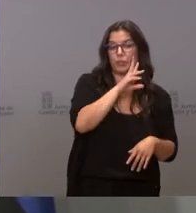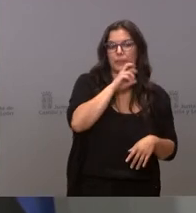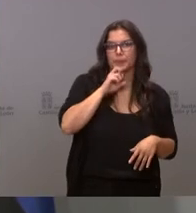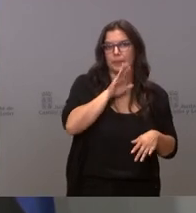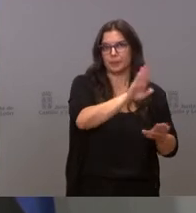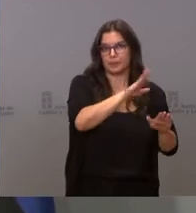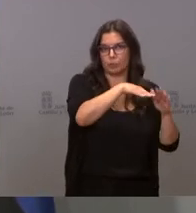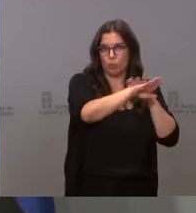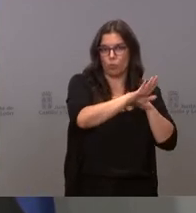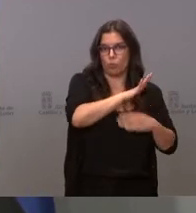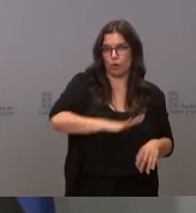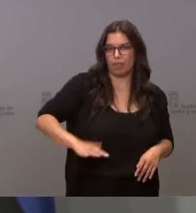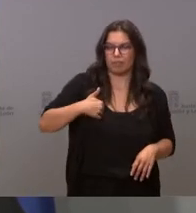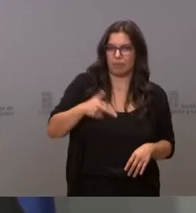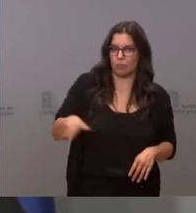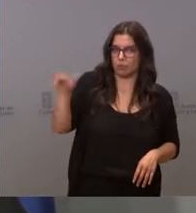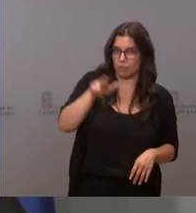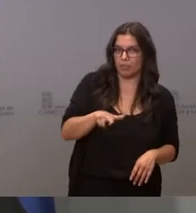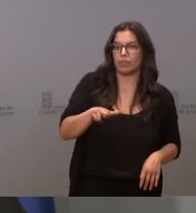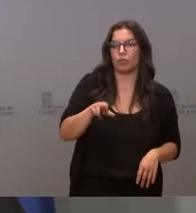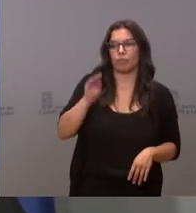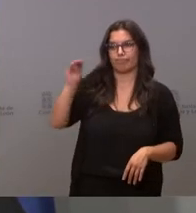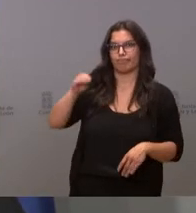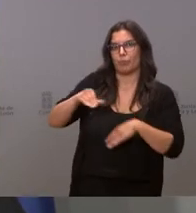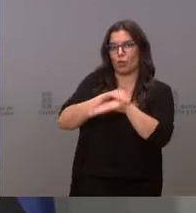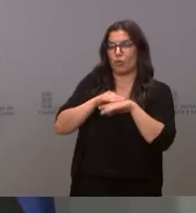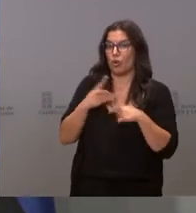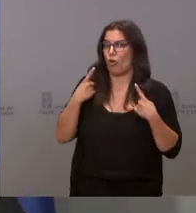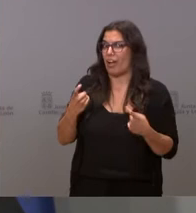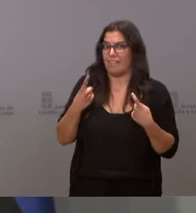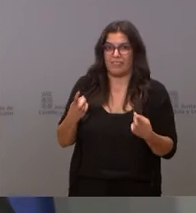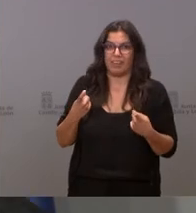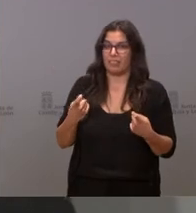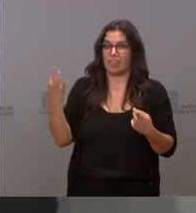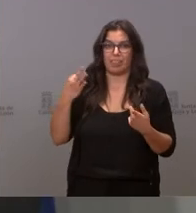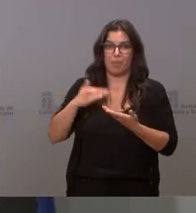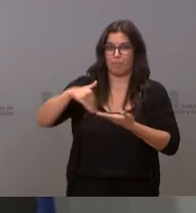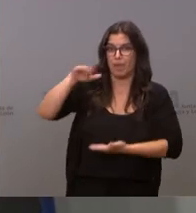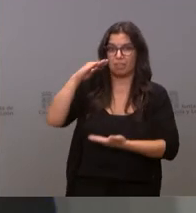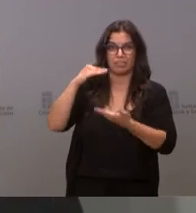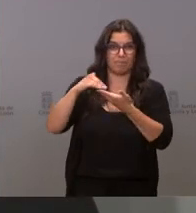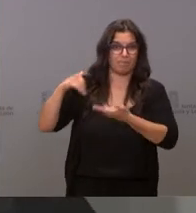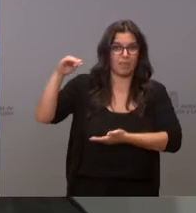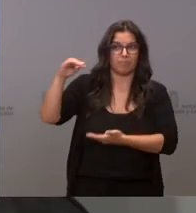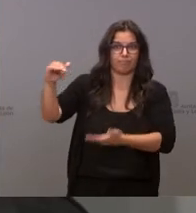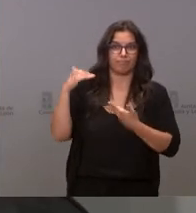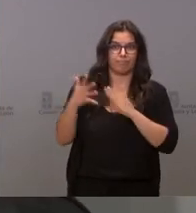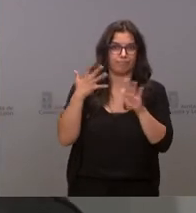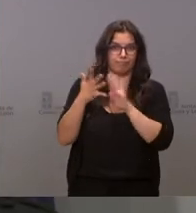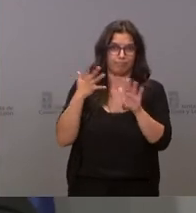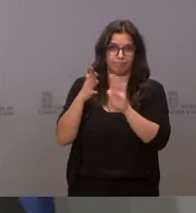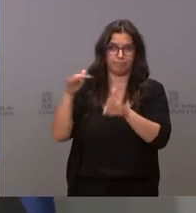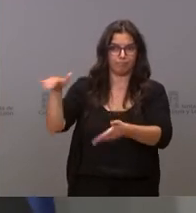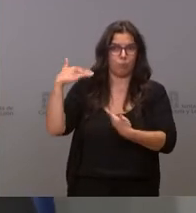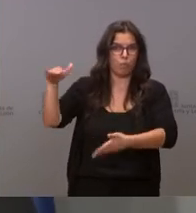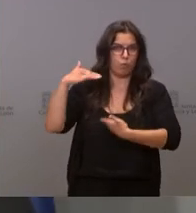hemos vuelto a reiterar al Gobierno la necesidad de que se incremente el ritmo de suministro en la